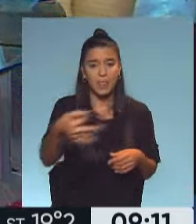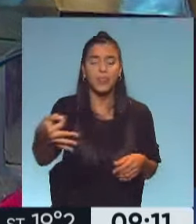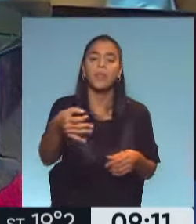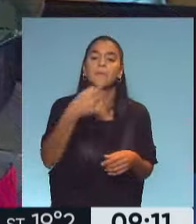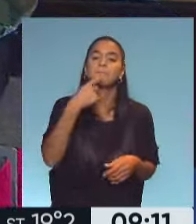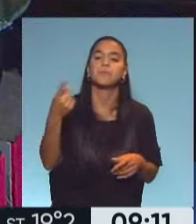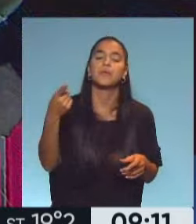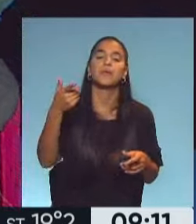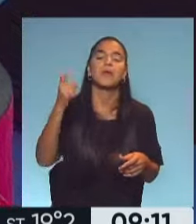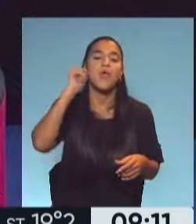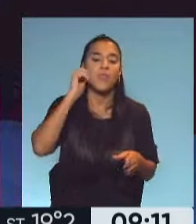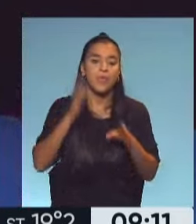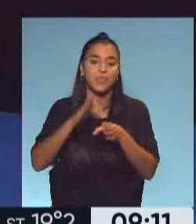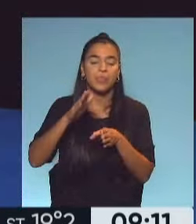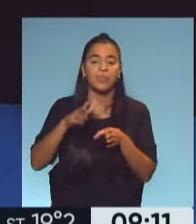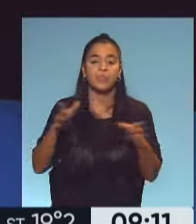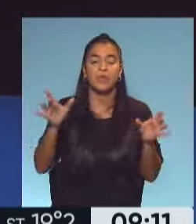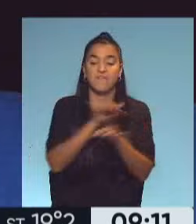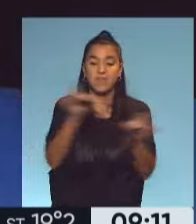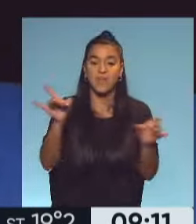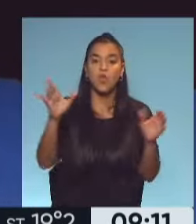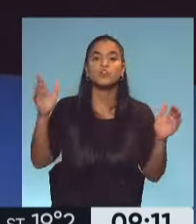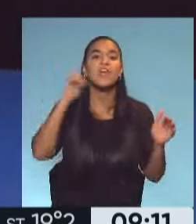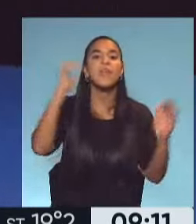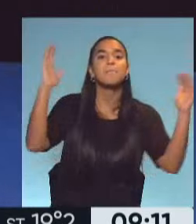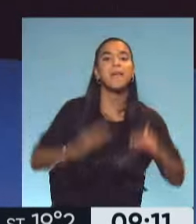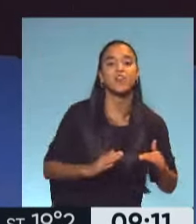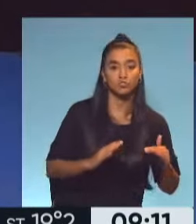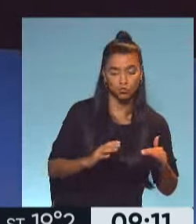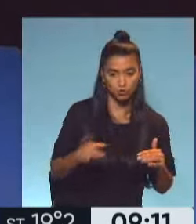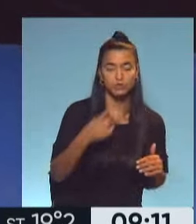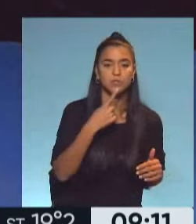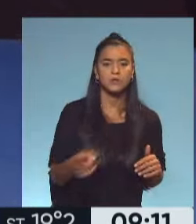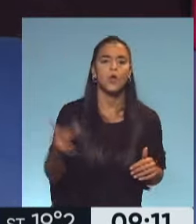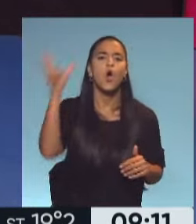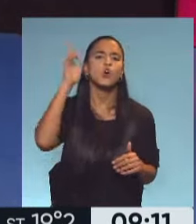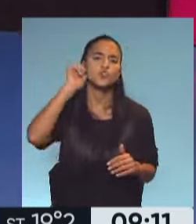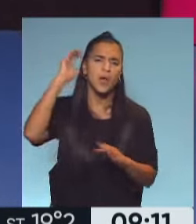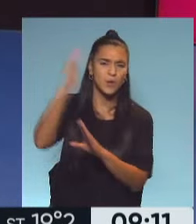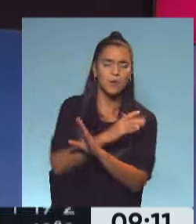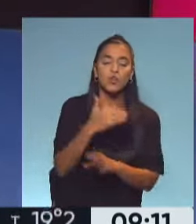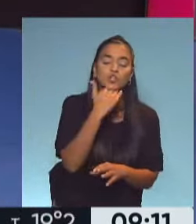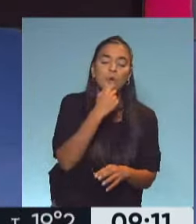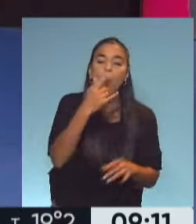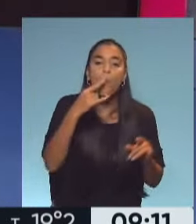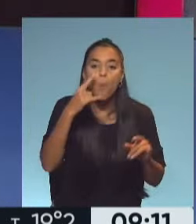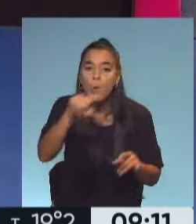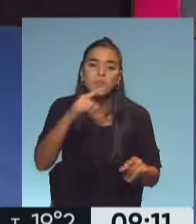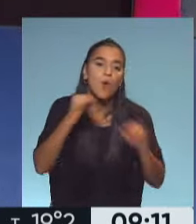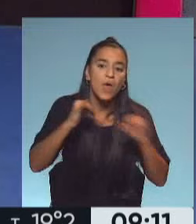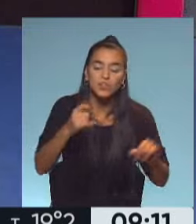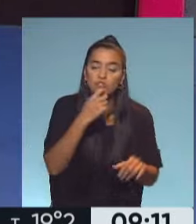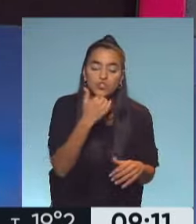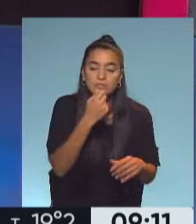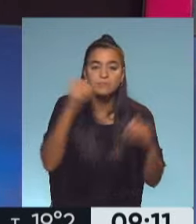en el promedio de edad de los infectados. Hace un tiempo había leído que eran 8 años. No sé, los últimos datos, si se mantiene.